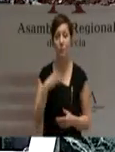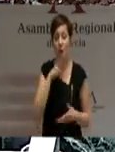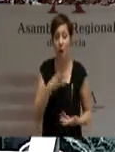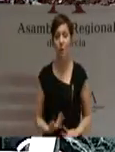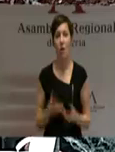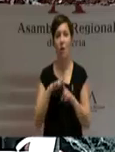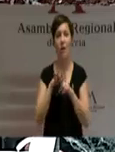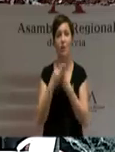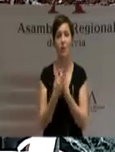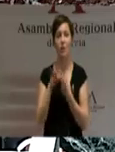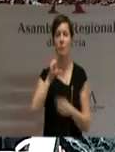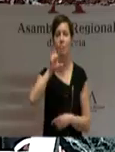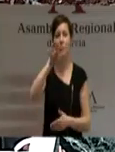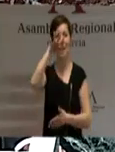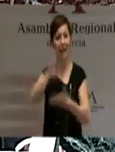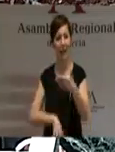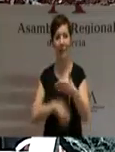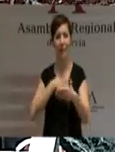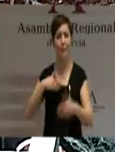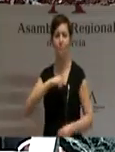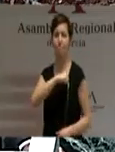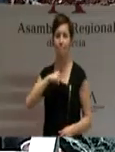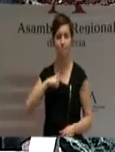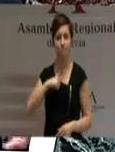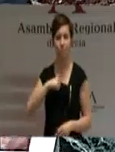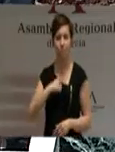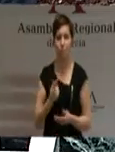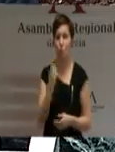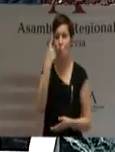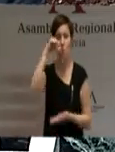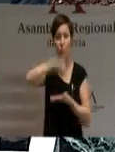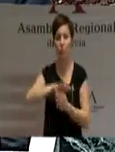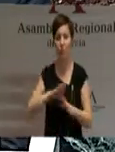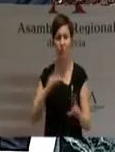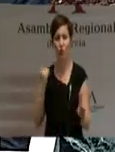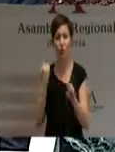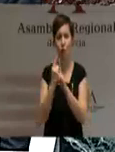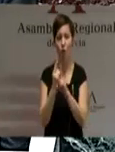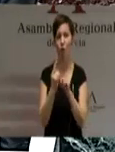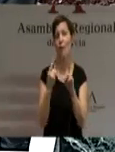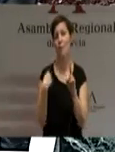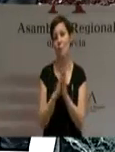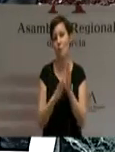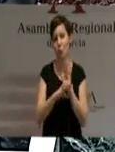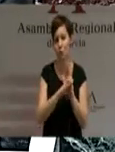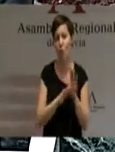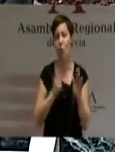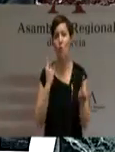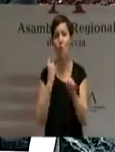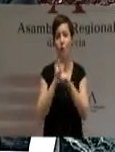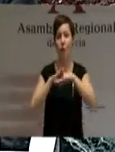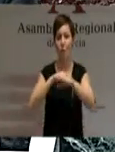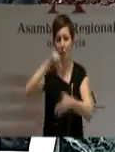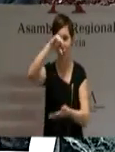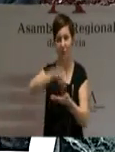nacionalismo cantalán insiste en presentar el desprecio a la casa común y la retractación de su legítima identidad española,